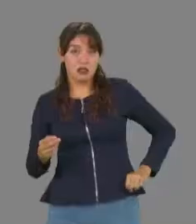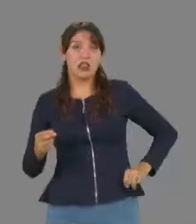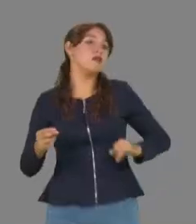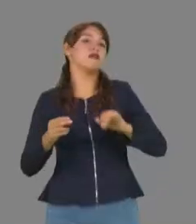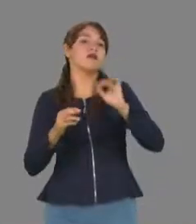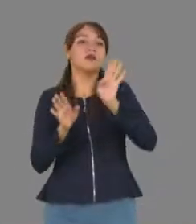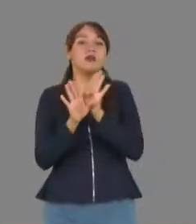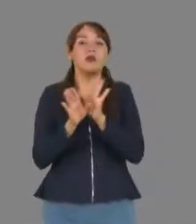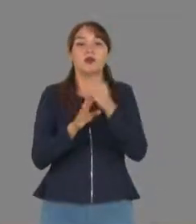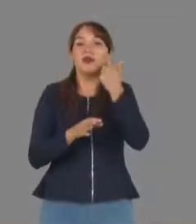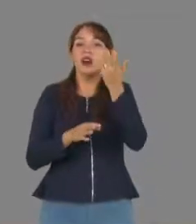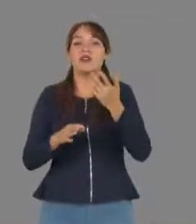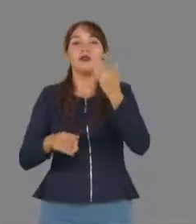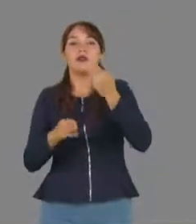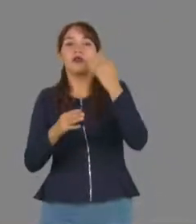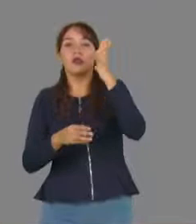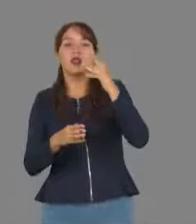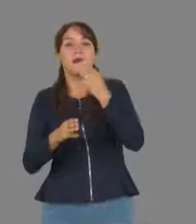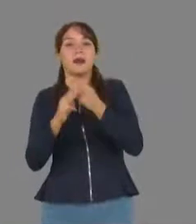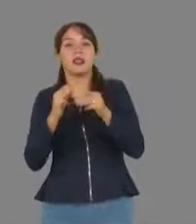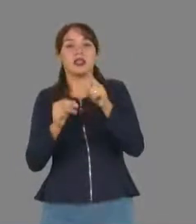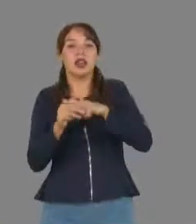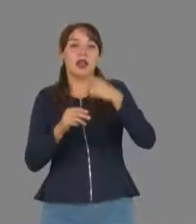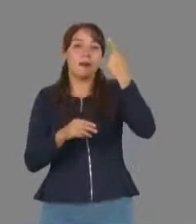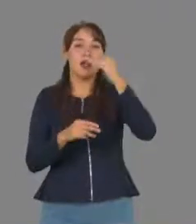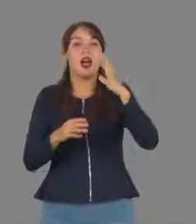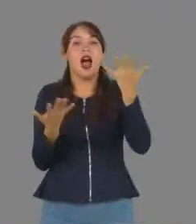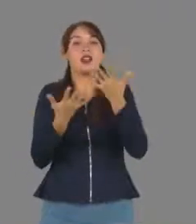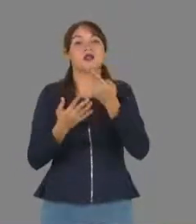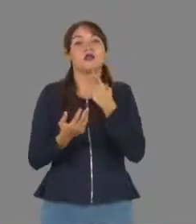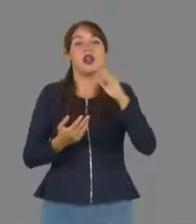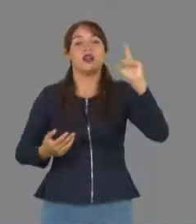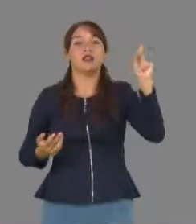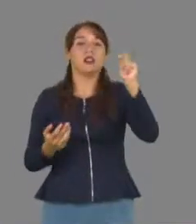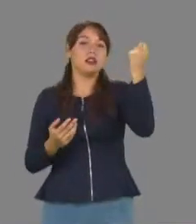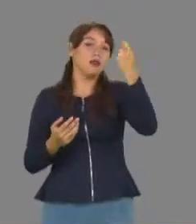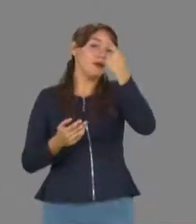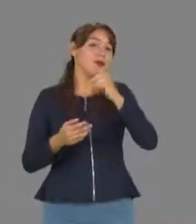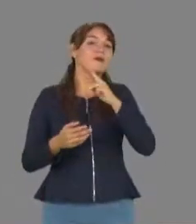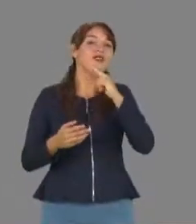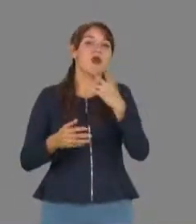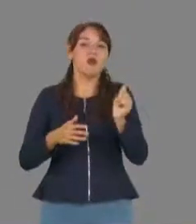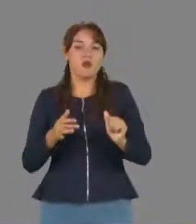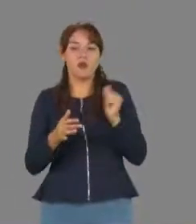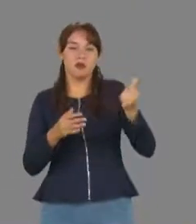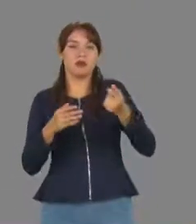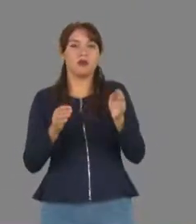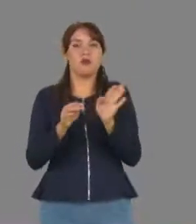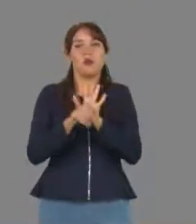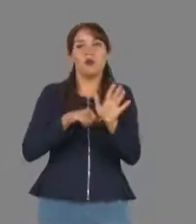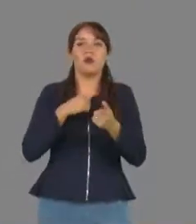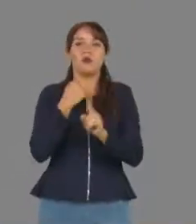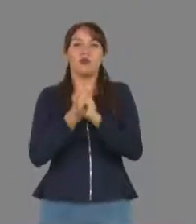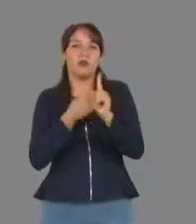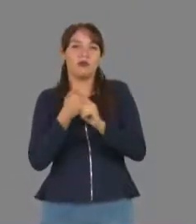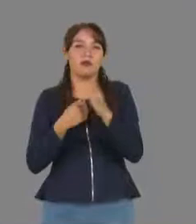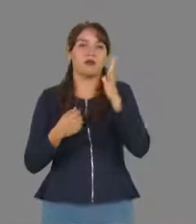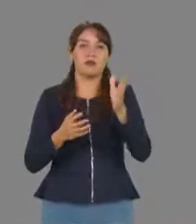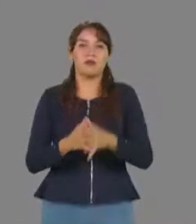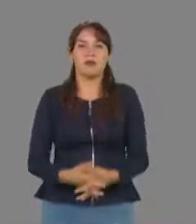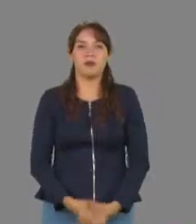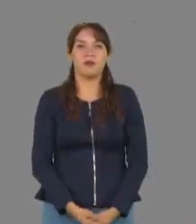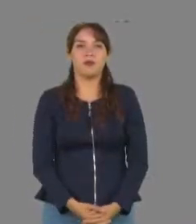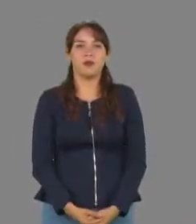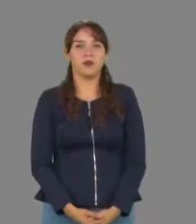instancias en la generación de materiales que posibilitarán usar las nuevas tecnologías a fin de sacarles el mayor provecho y resolver los problemas que enfrenta la sociedad.